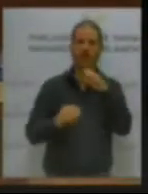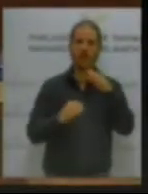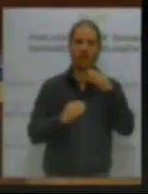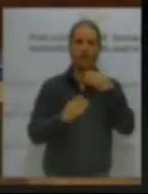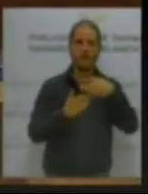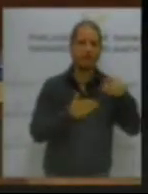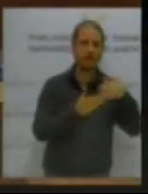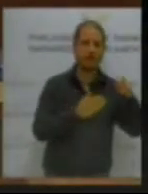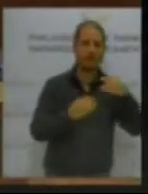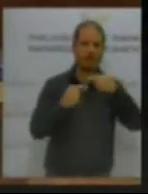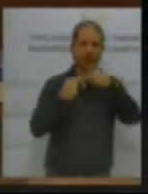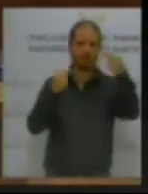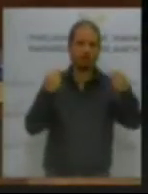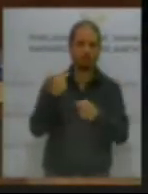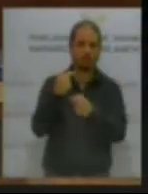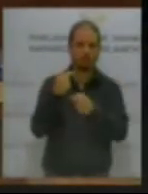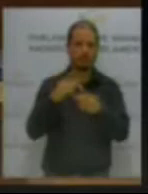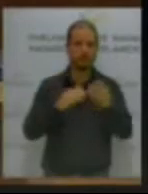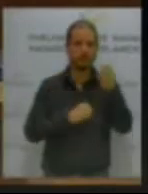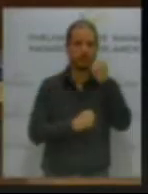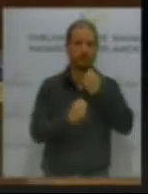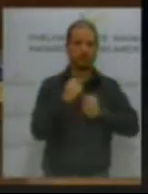comunidad. Entonces, bueno,